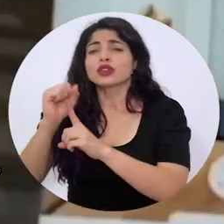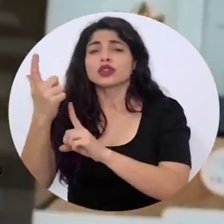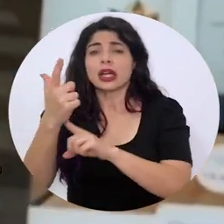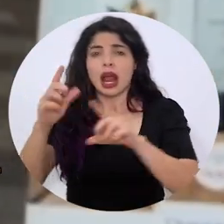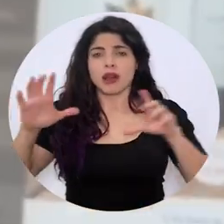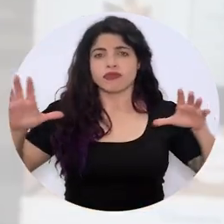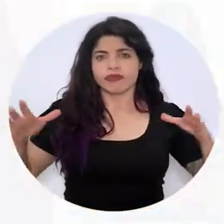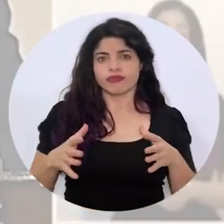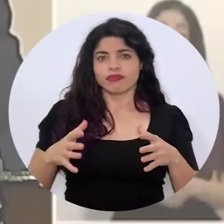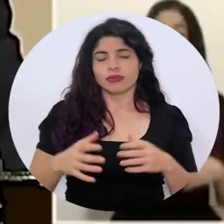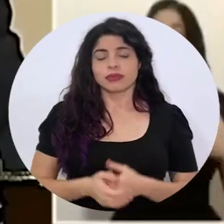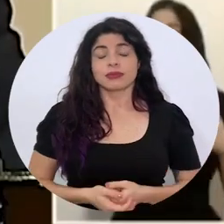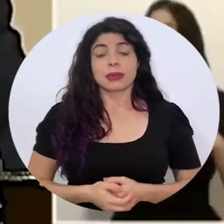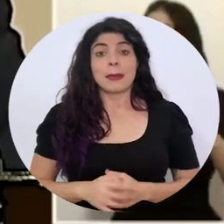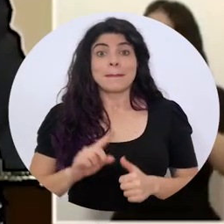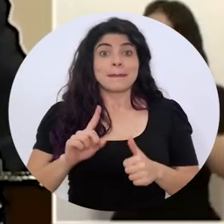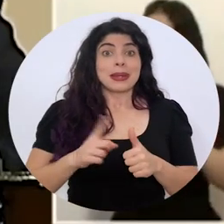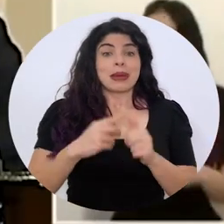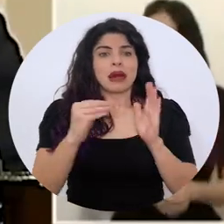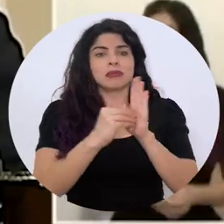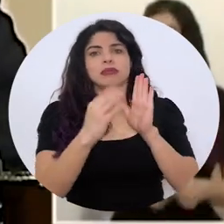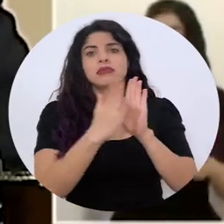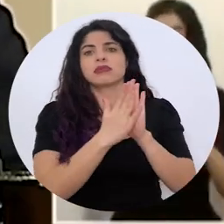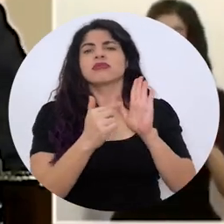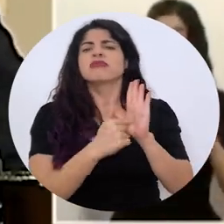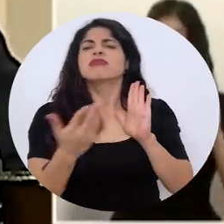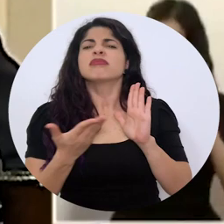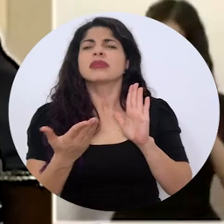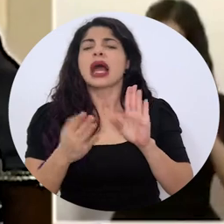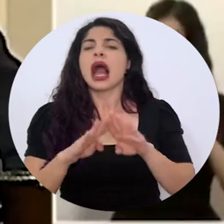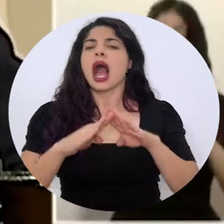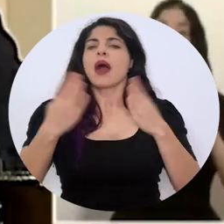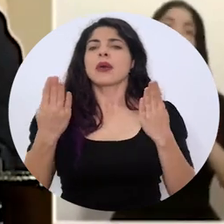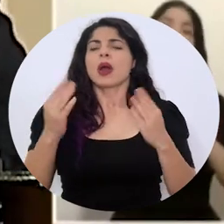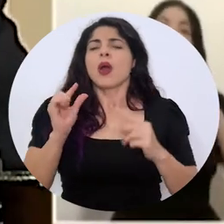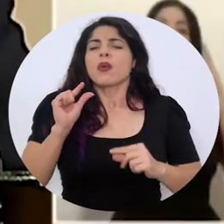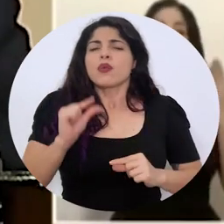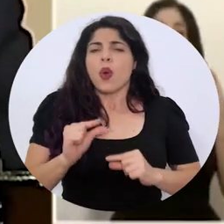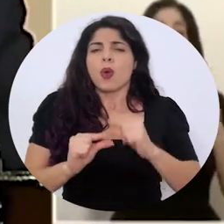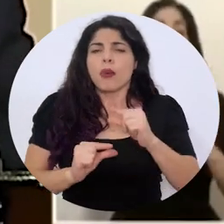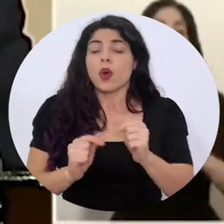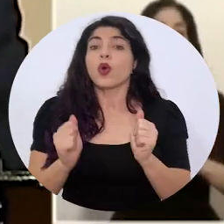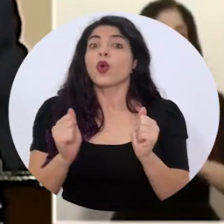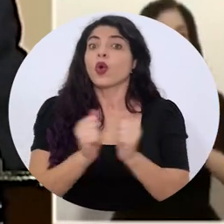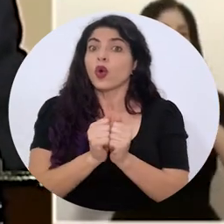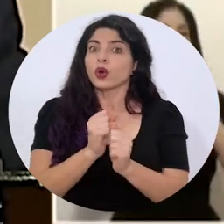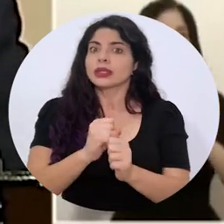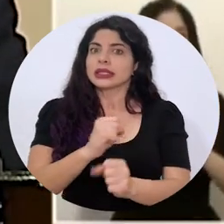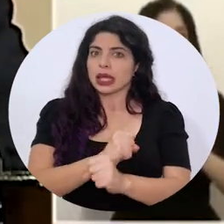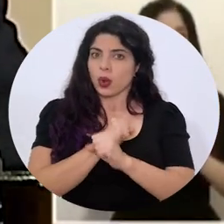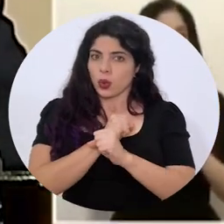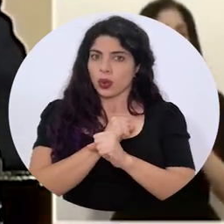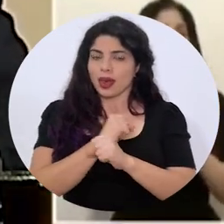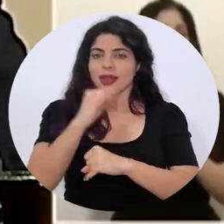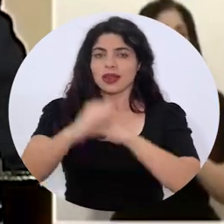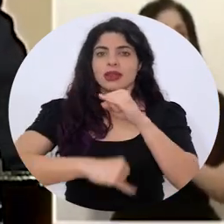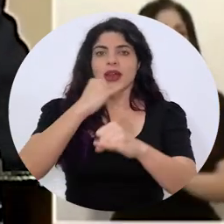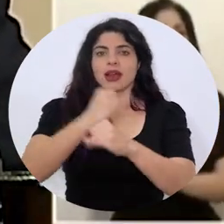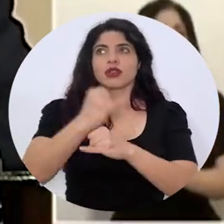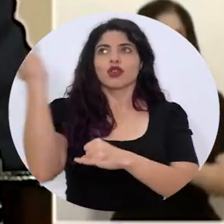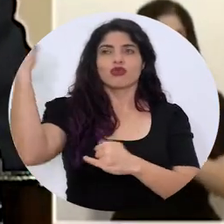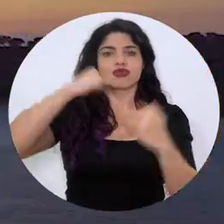sectores sociales. La primera medida es la apertura gradual y segura de vuelos